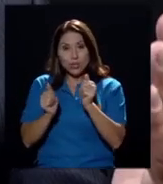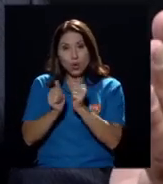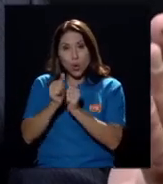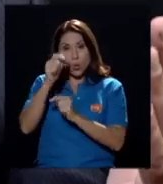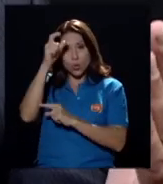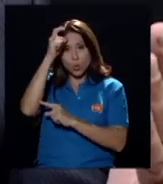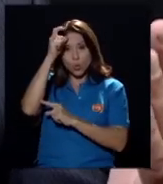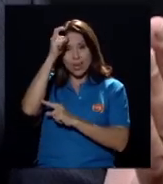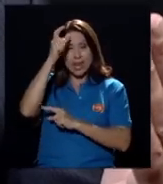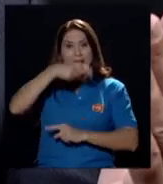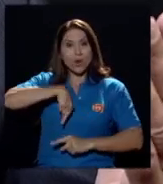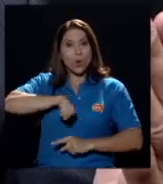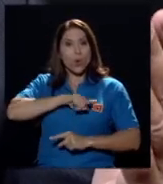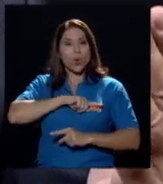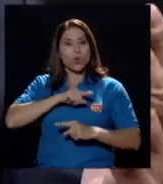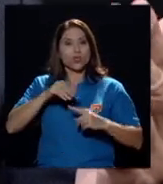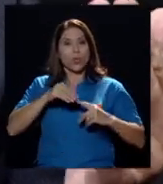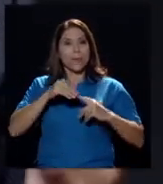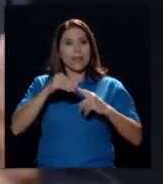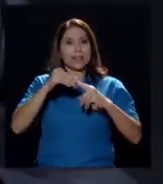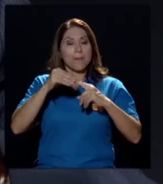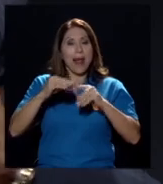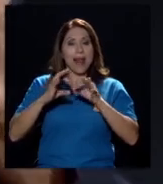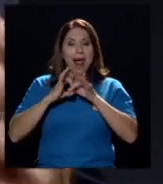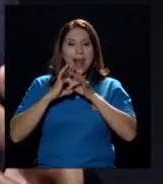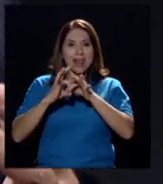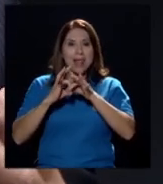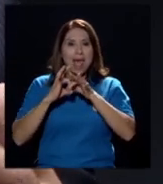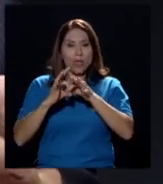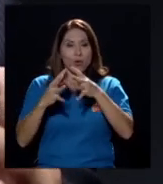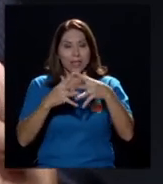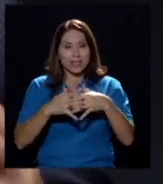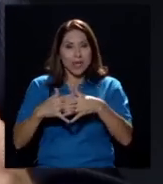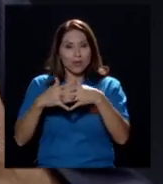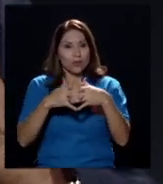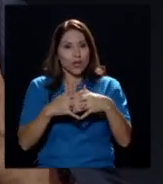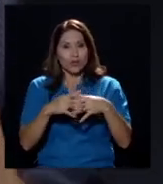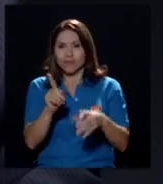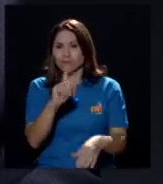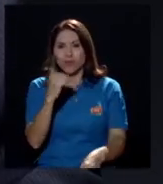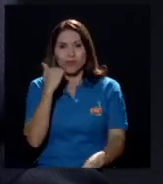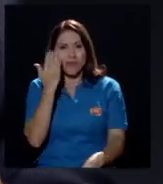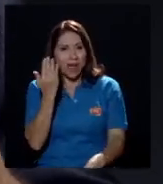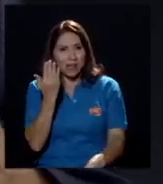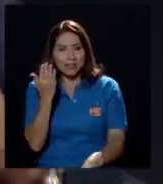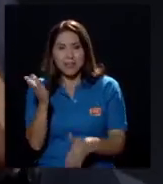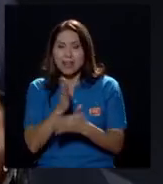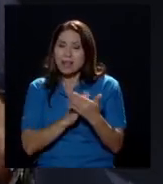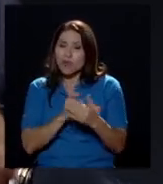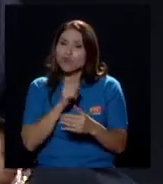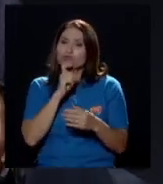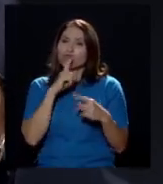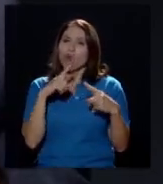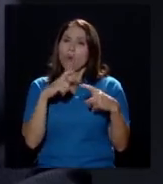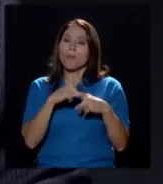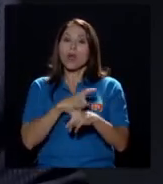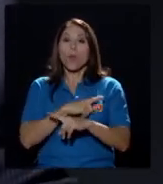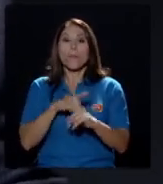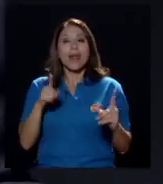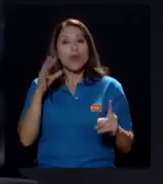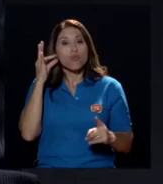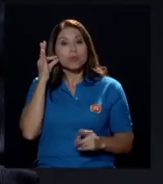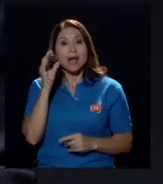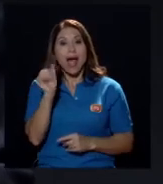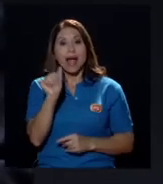principal aliado los Estados Unidos no es fácil es muy complejo pero Angela Merkel tiene